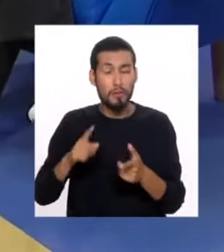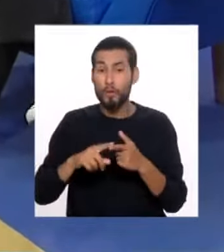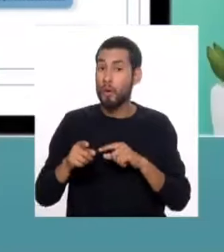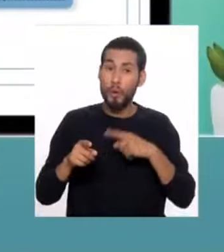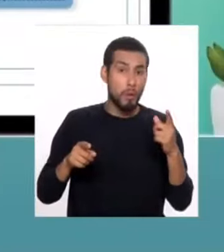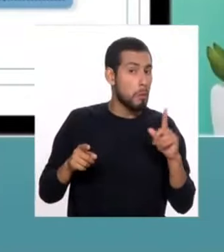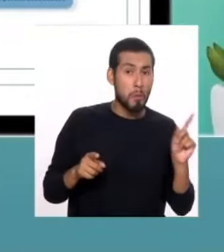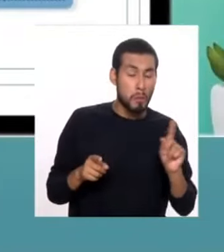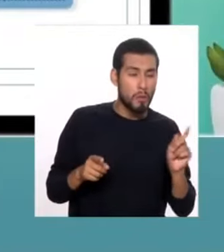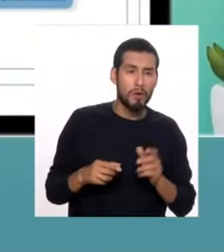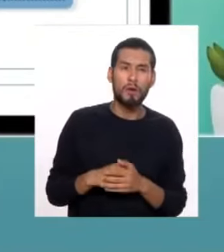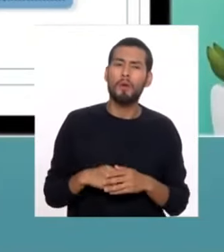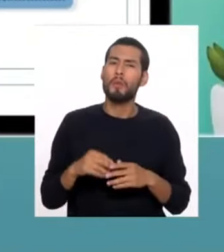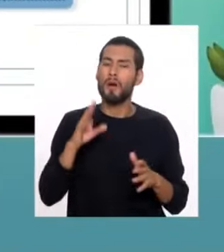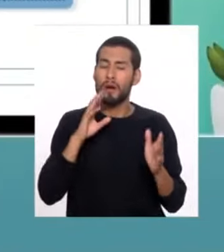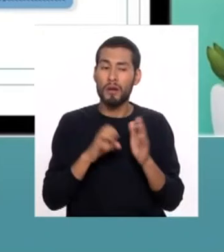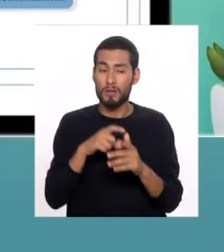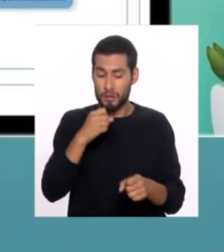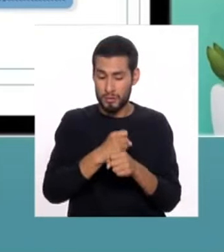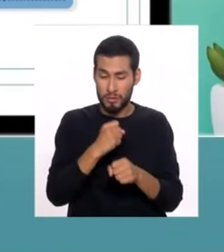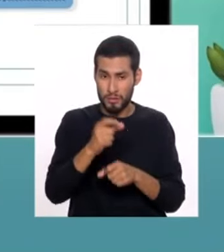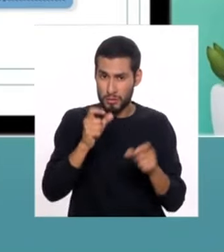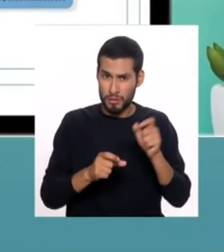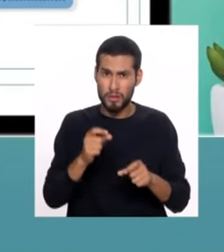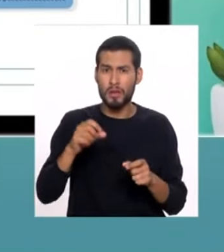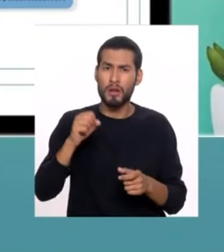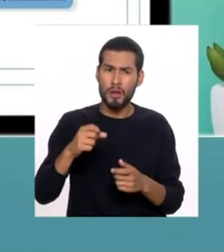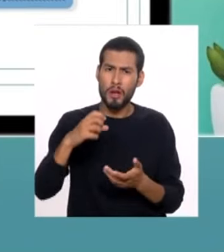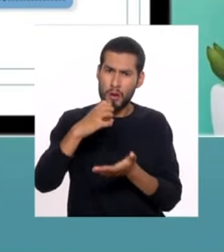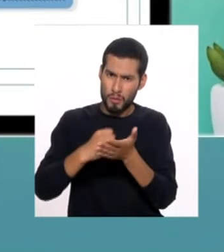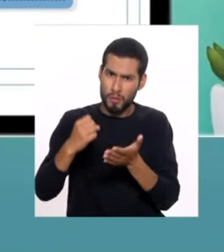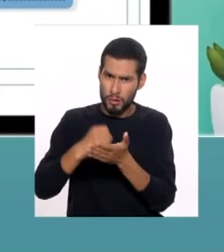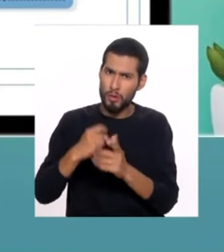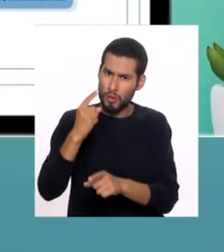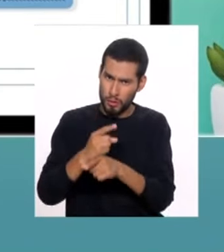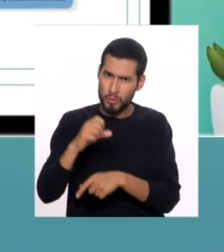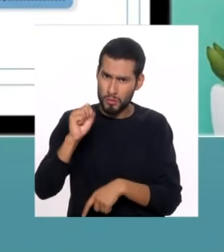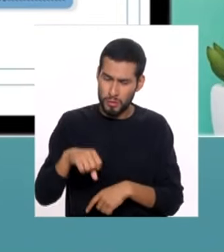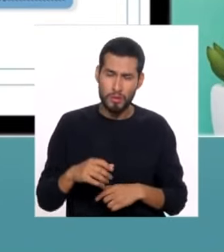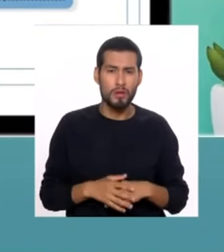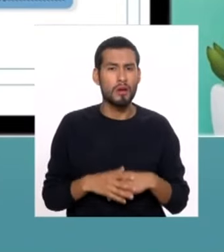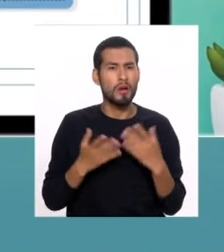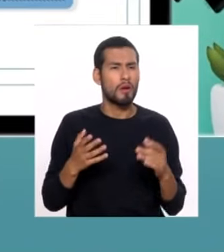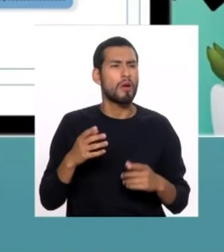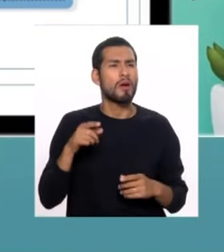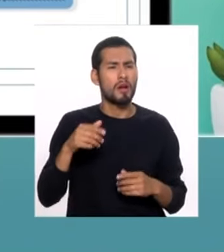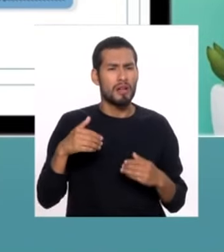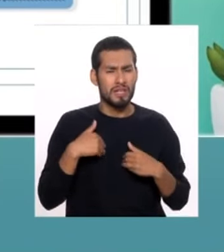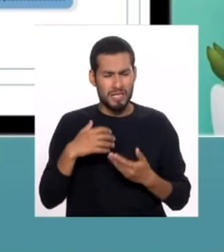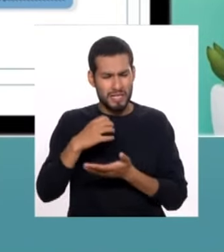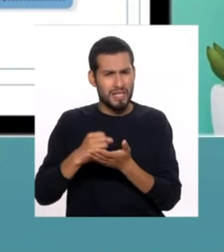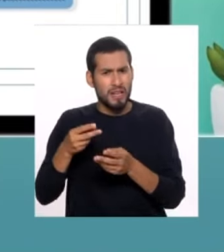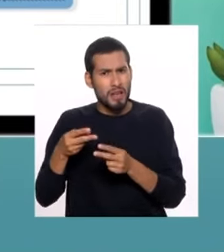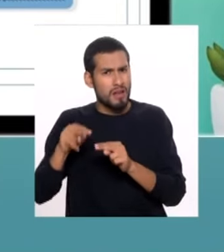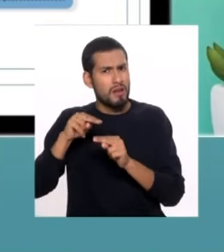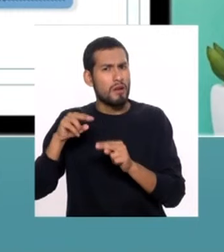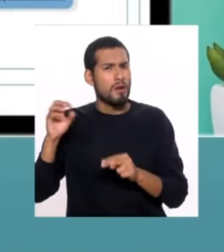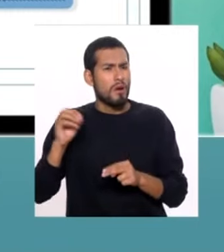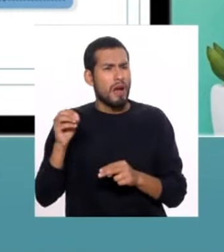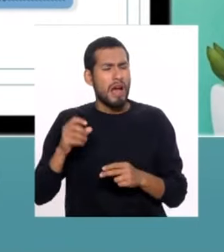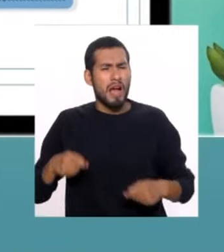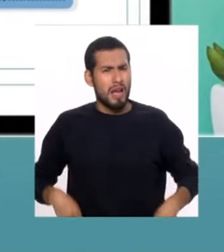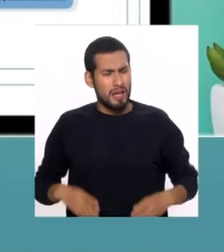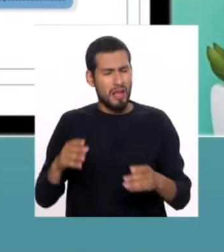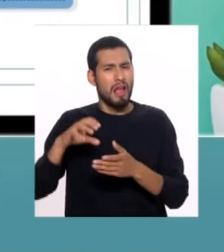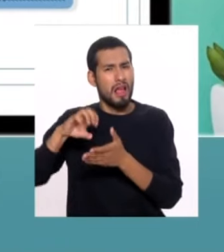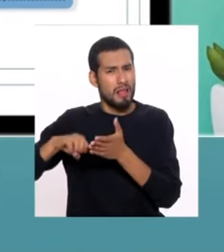no. Que, por ejemplo, sus empleadores sí le retienen correctamente y tienen, por ejemplo, una retención adicional o tienen los gastos